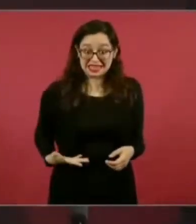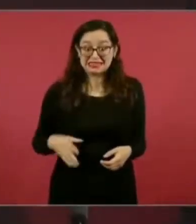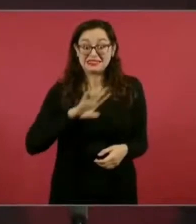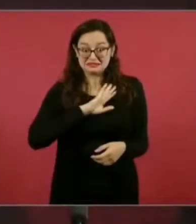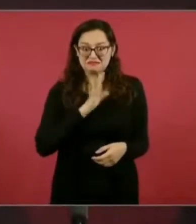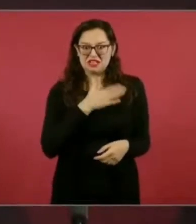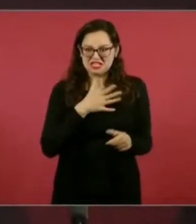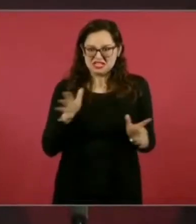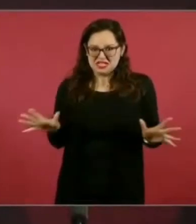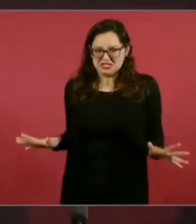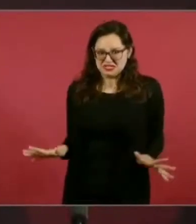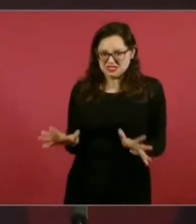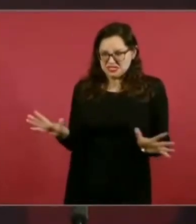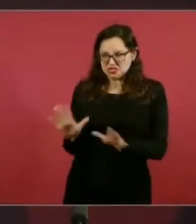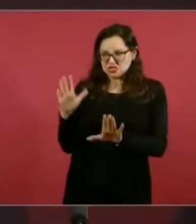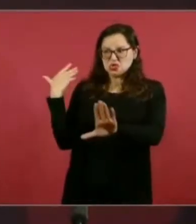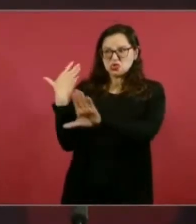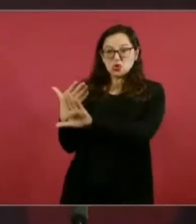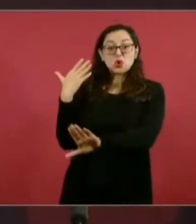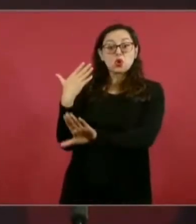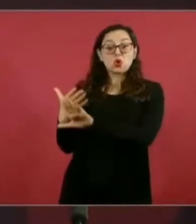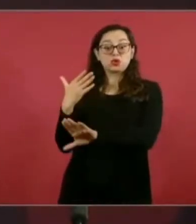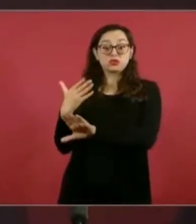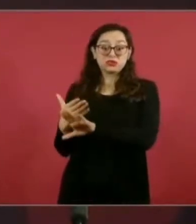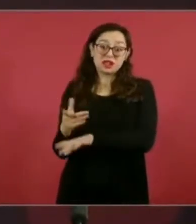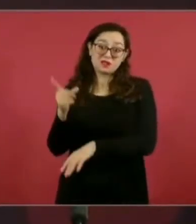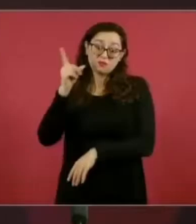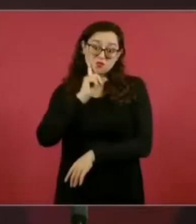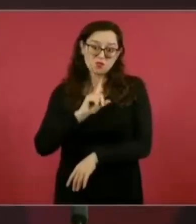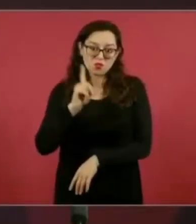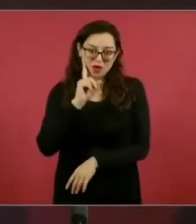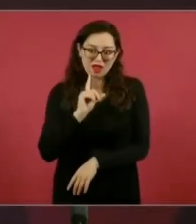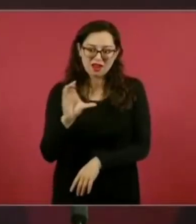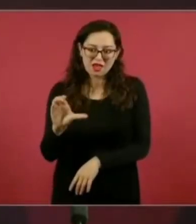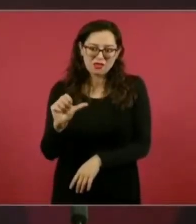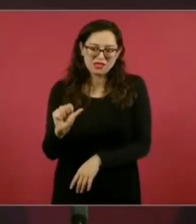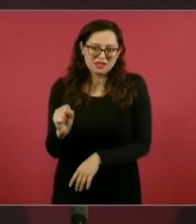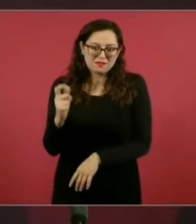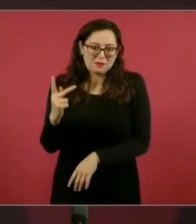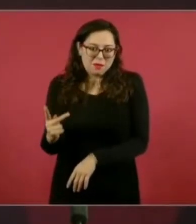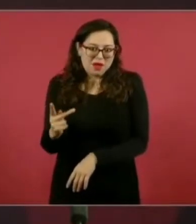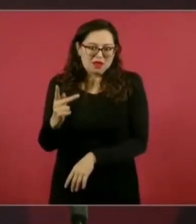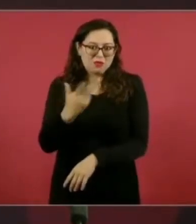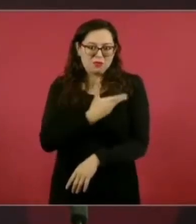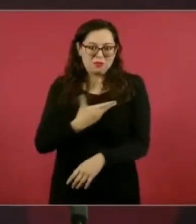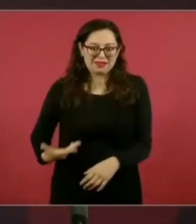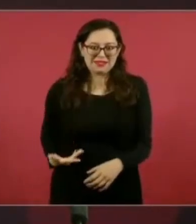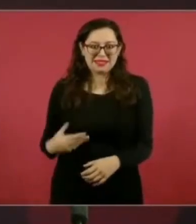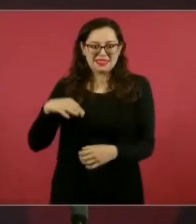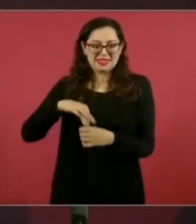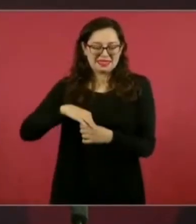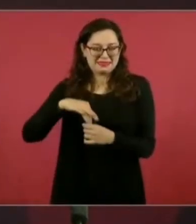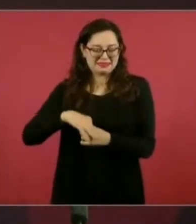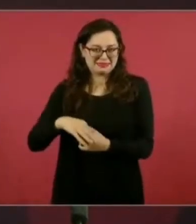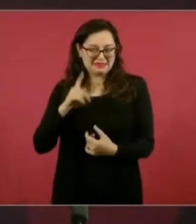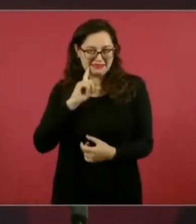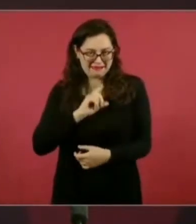a la presidenta electa, porque está